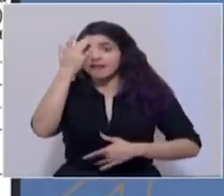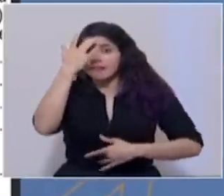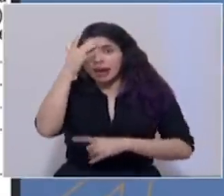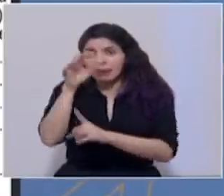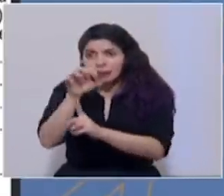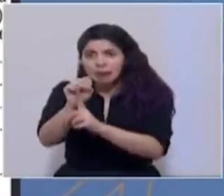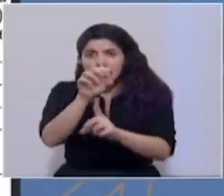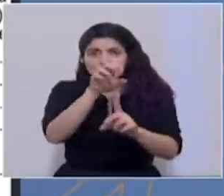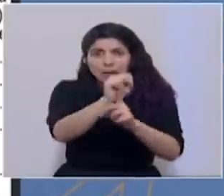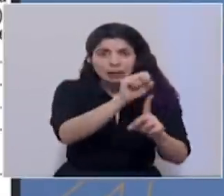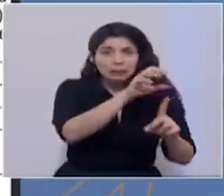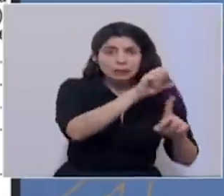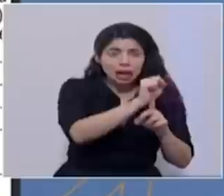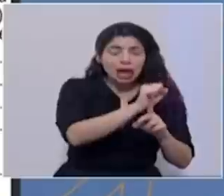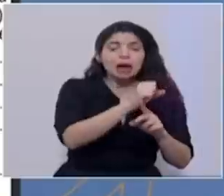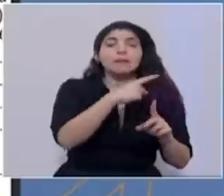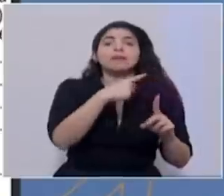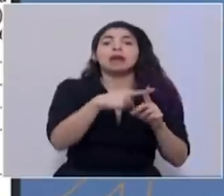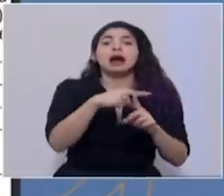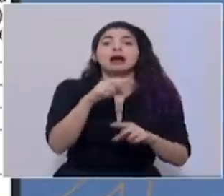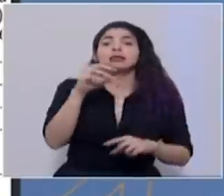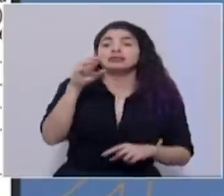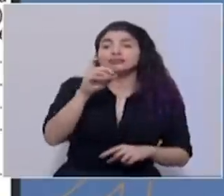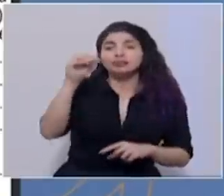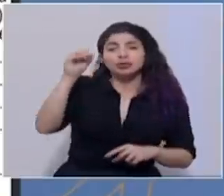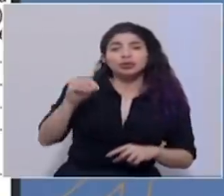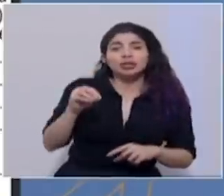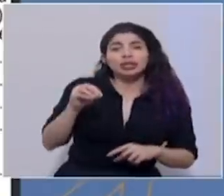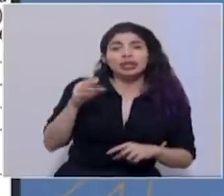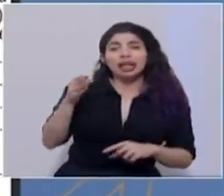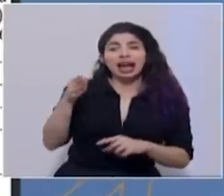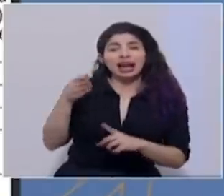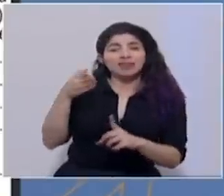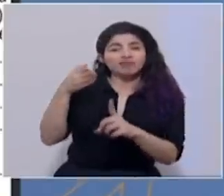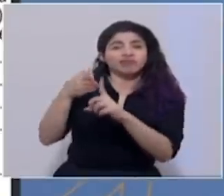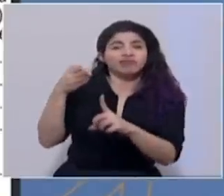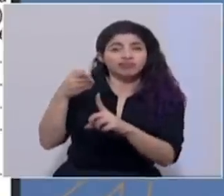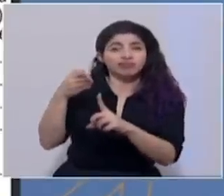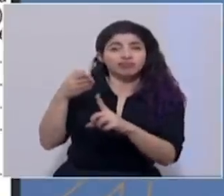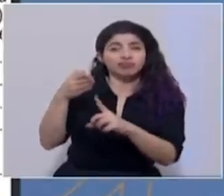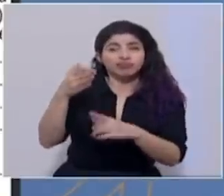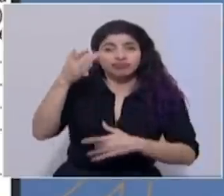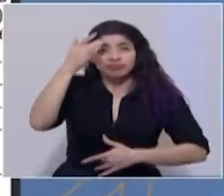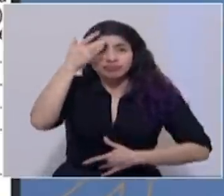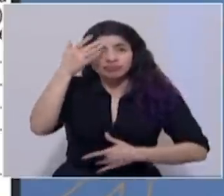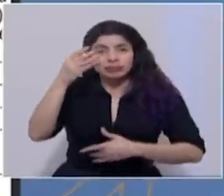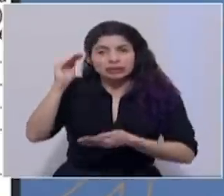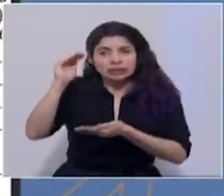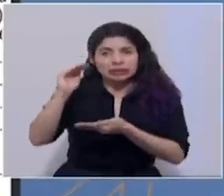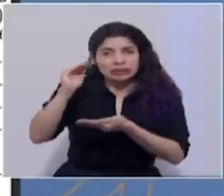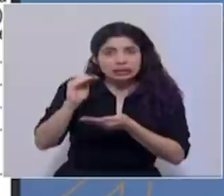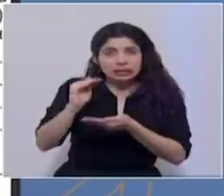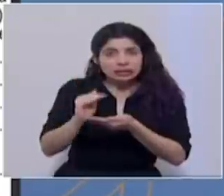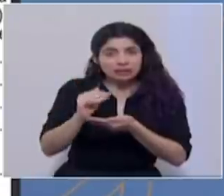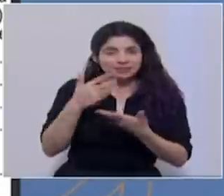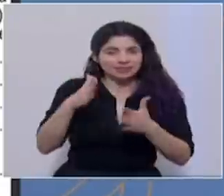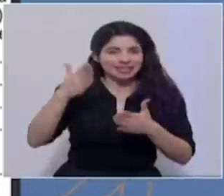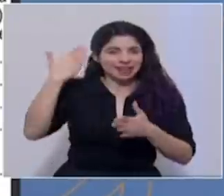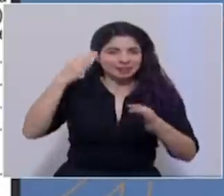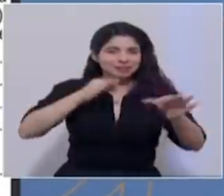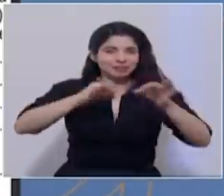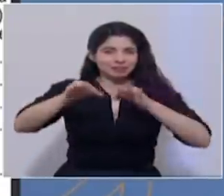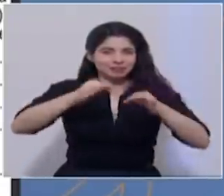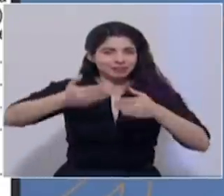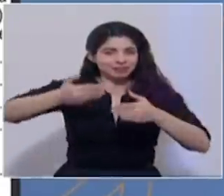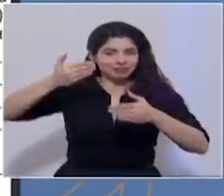y bajar también las tasas de incidencia de casos en los cantones, que es como hemos venido explicando desde hace